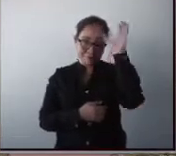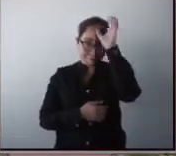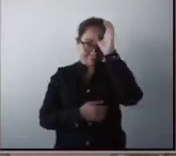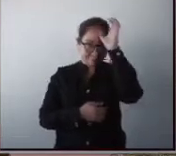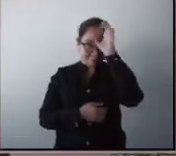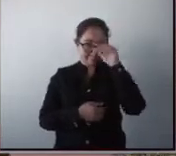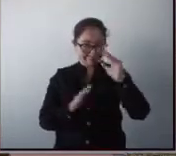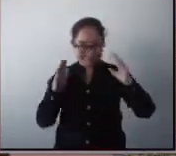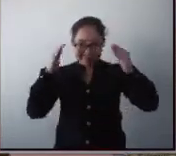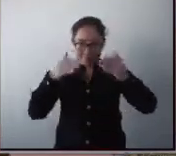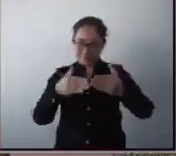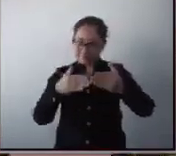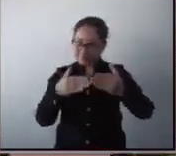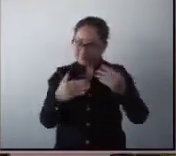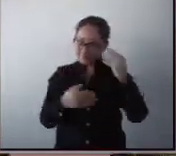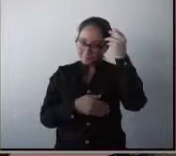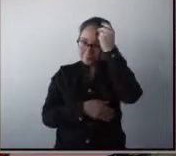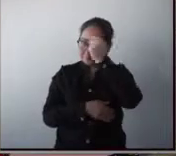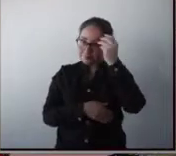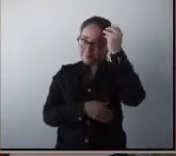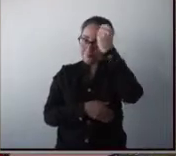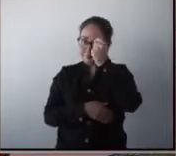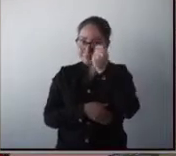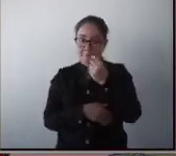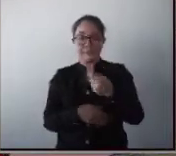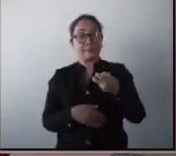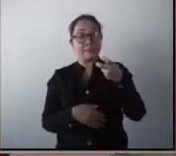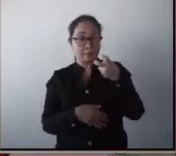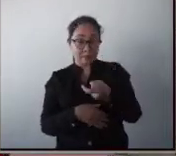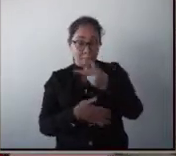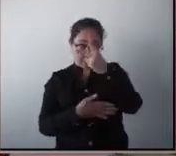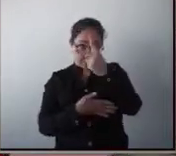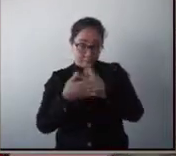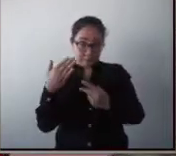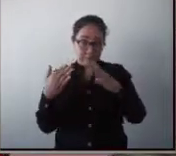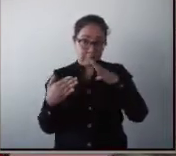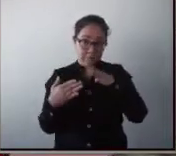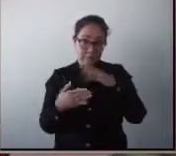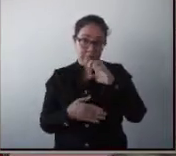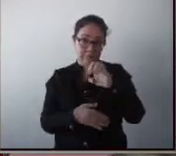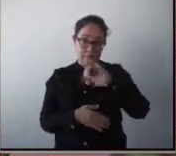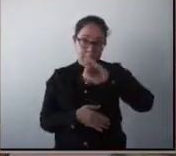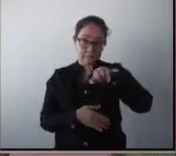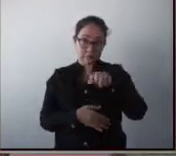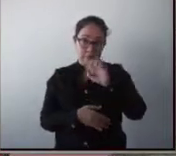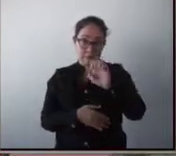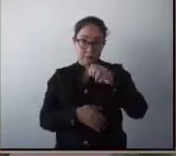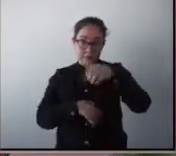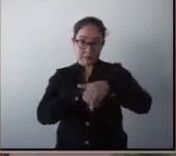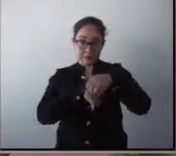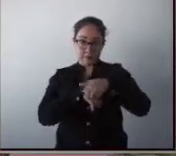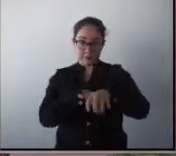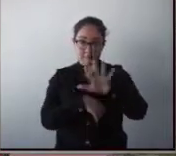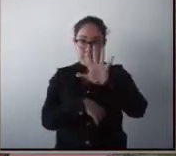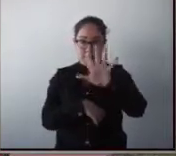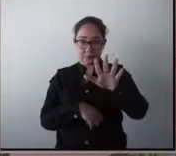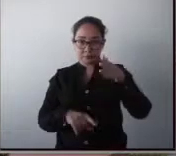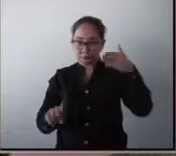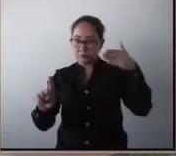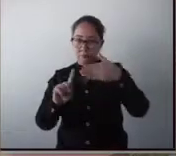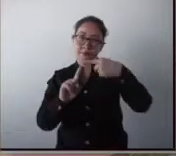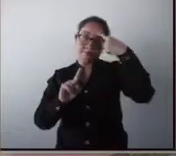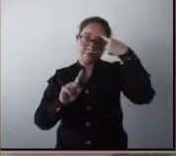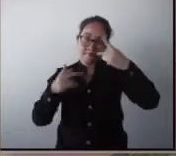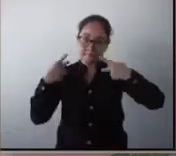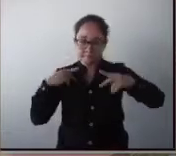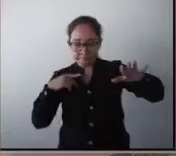para generar conciencia. Este programa abarca el eje número 5 de la visión formando ciudadanía del mundo.